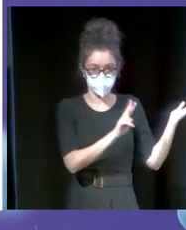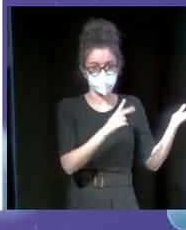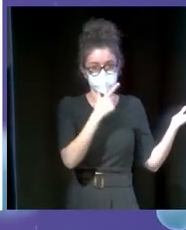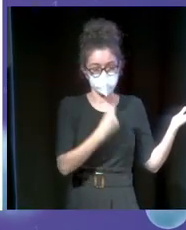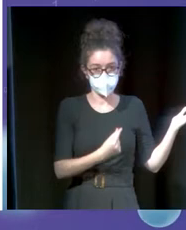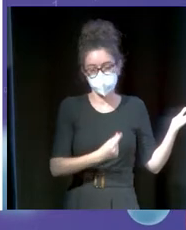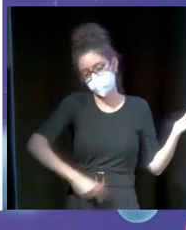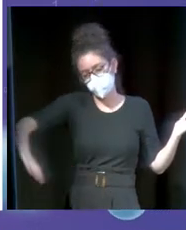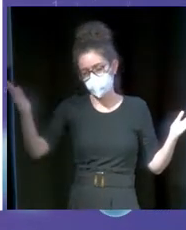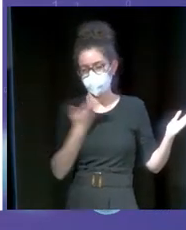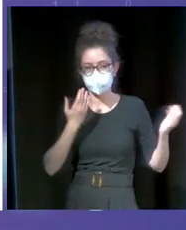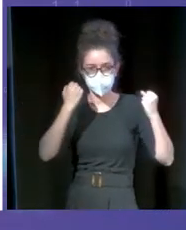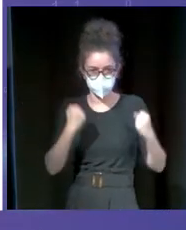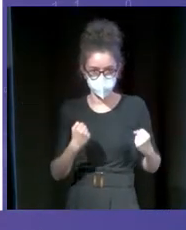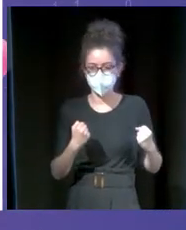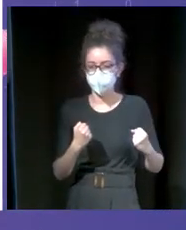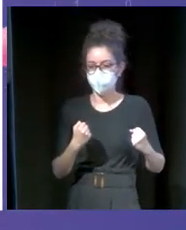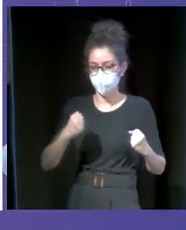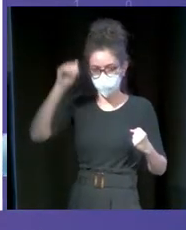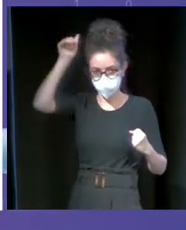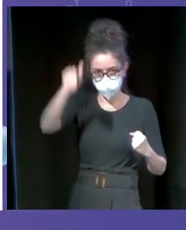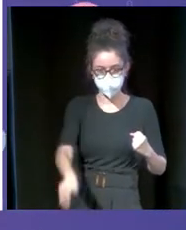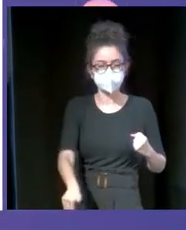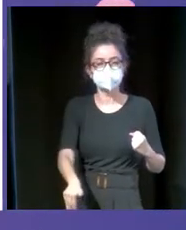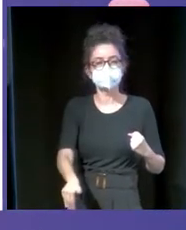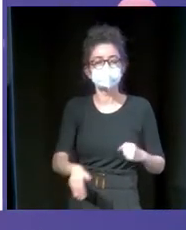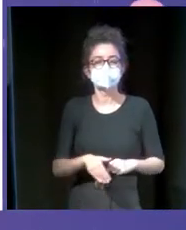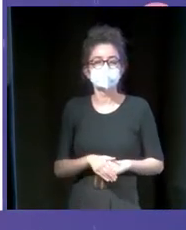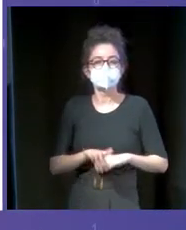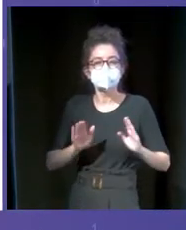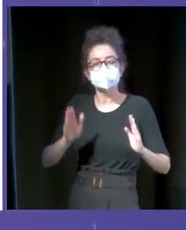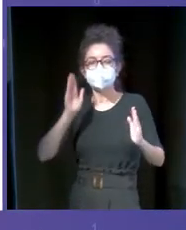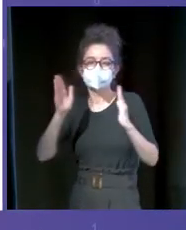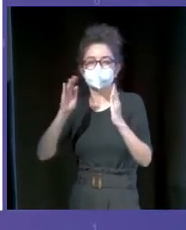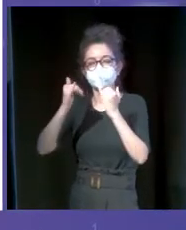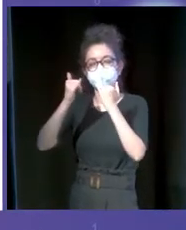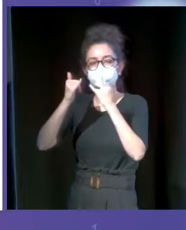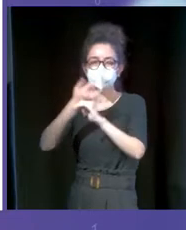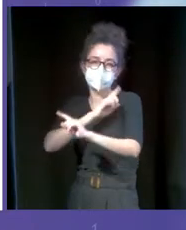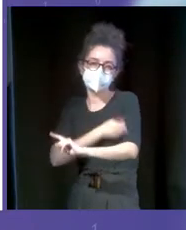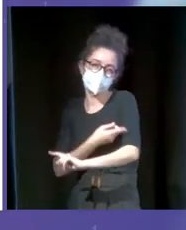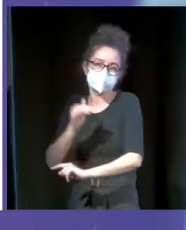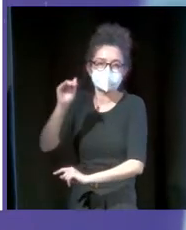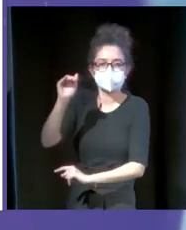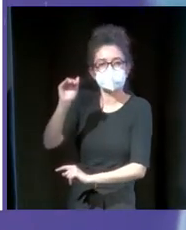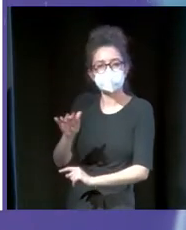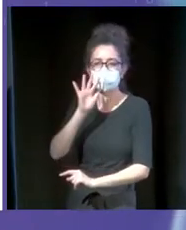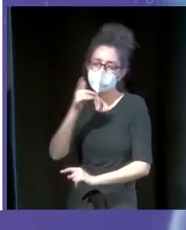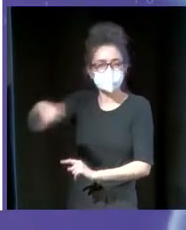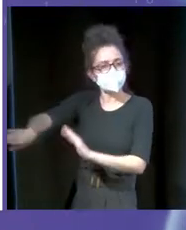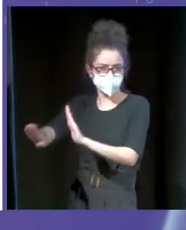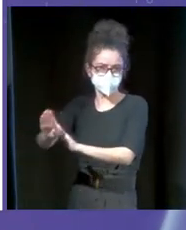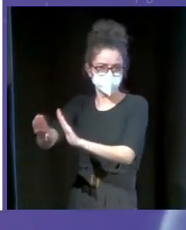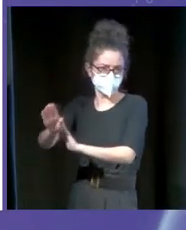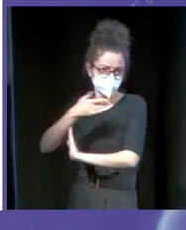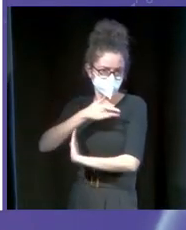leche fue terrible. Pero, si os dais cuenta, no fue tanto en los eventos deportivos porque les dejaron seguir. De una u